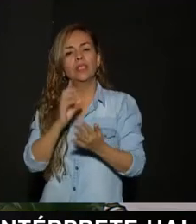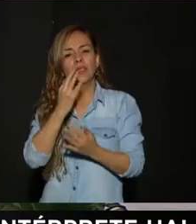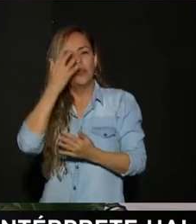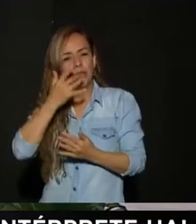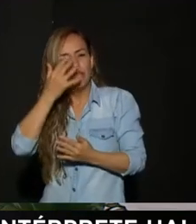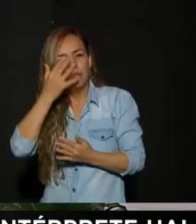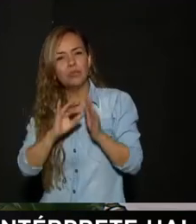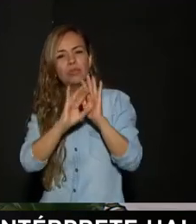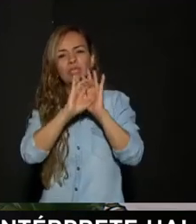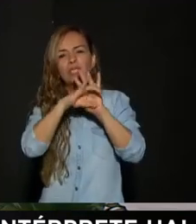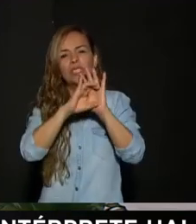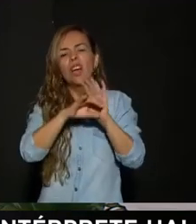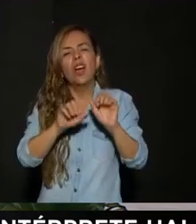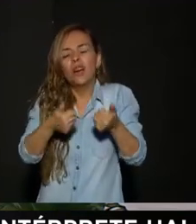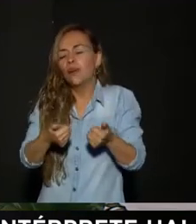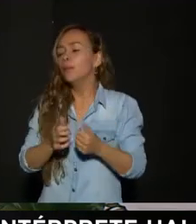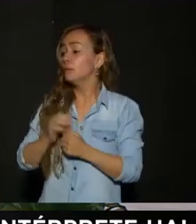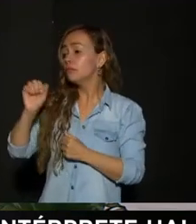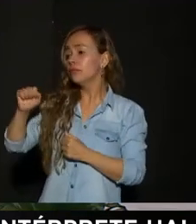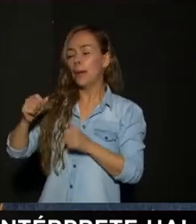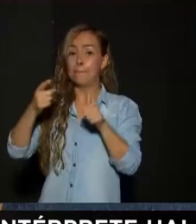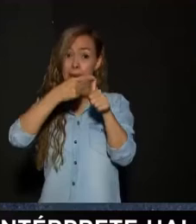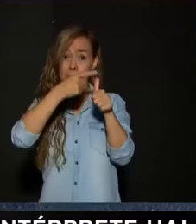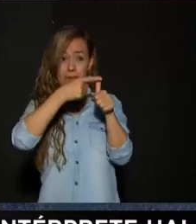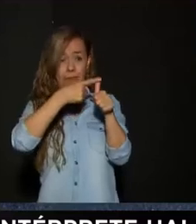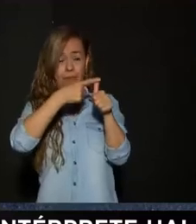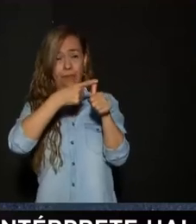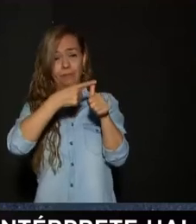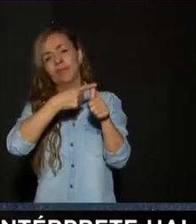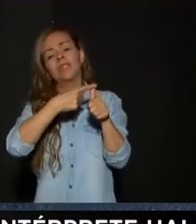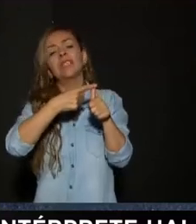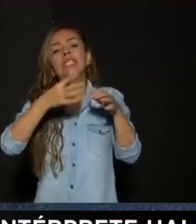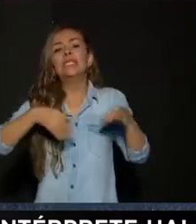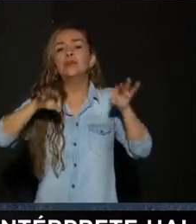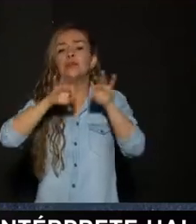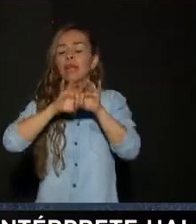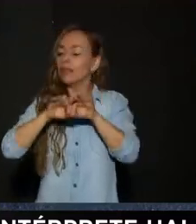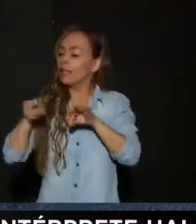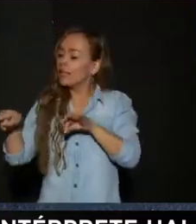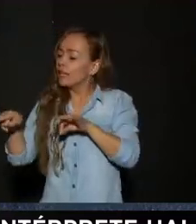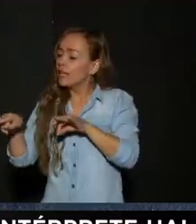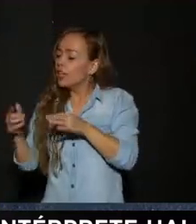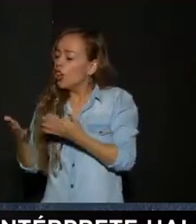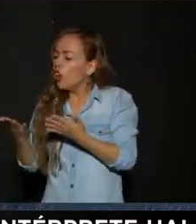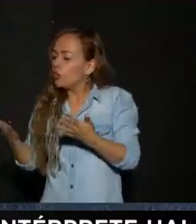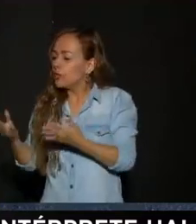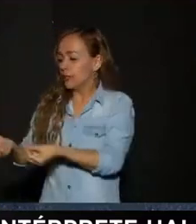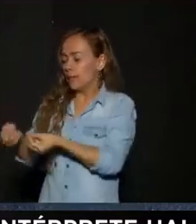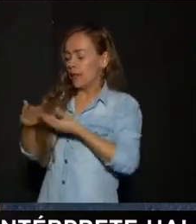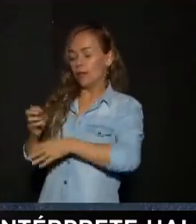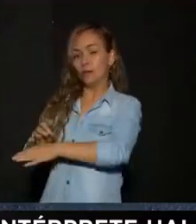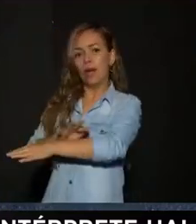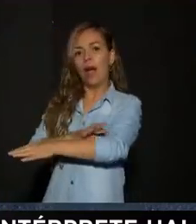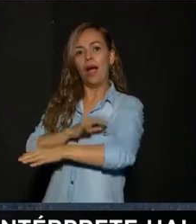lenguaje diferente Sí, exacto La estética Pero digamos Lo primero En general Es que realmente Represente una realidad Algo que sea emotivo Que la